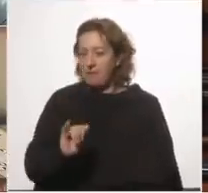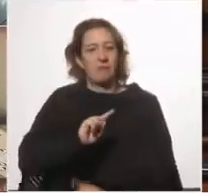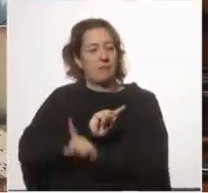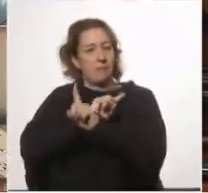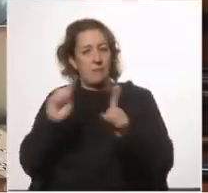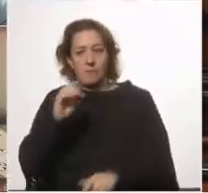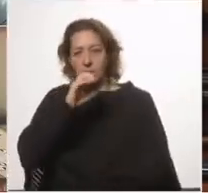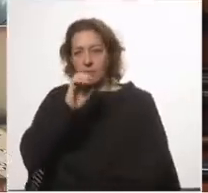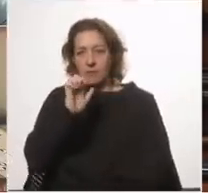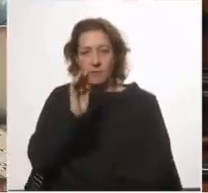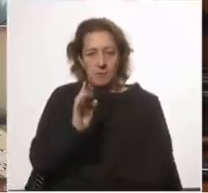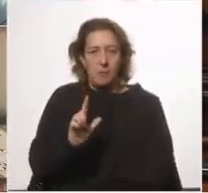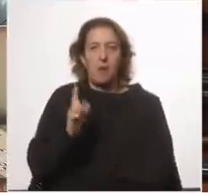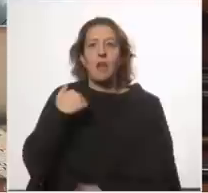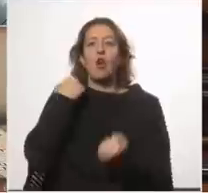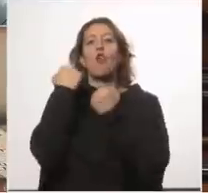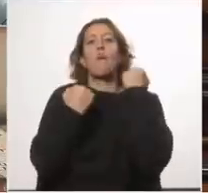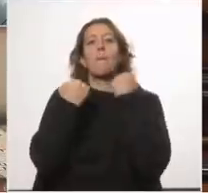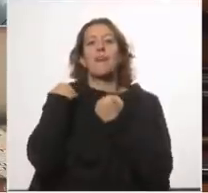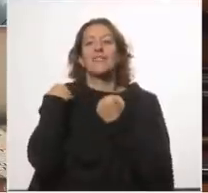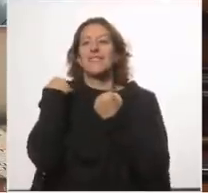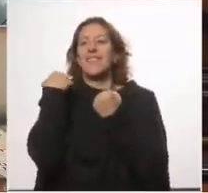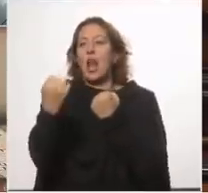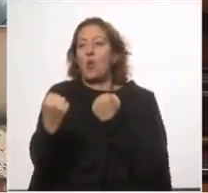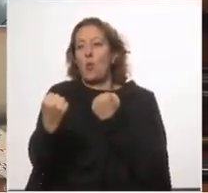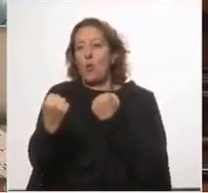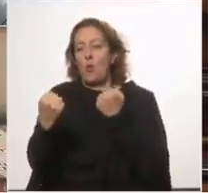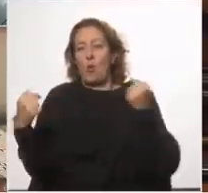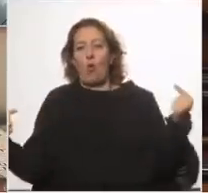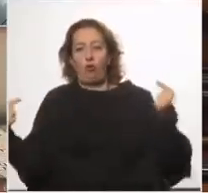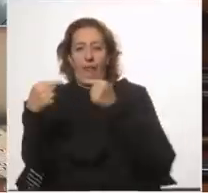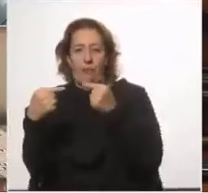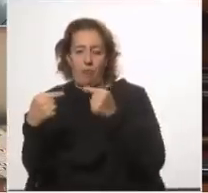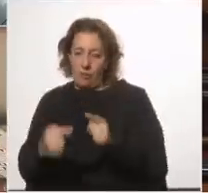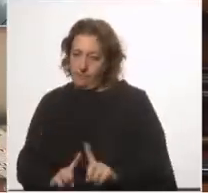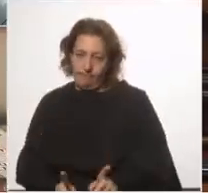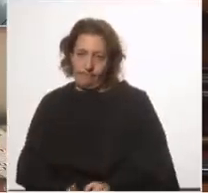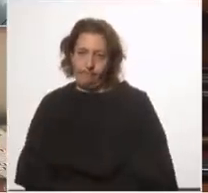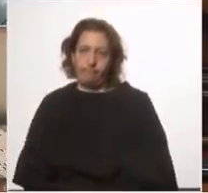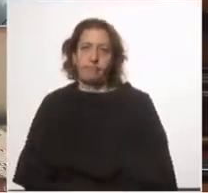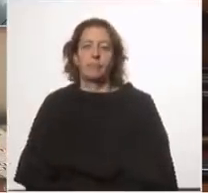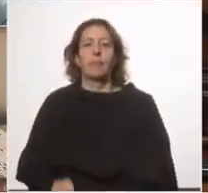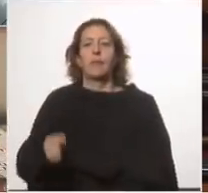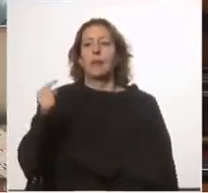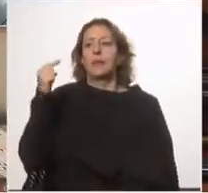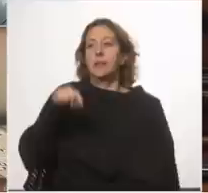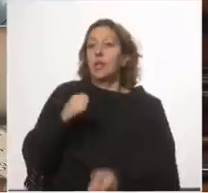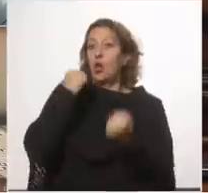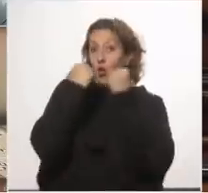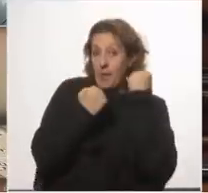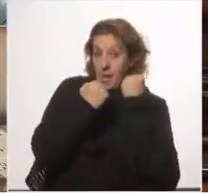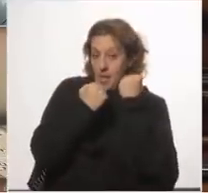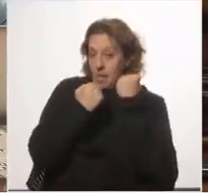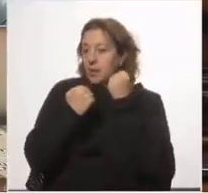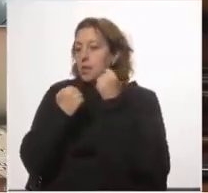Cepal, que la economía y la salud sean contradictorias. Jugarse a la economía es jugarse a la